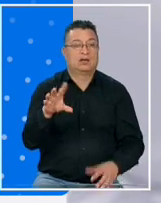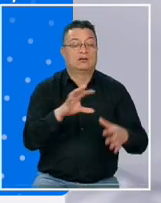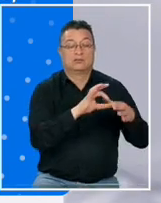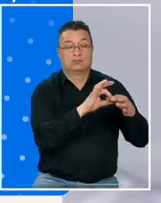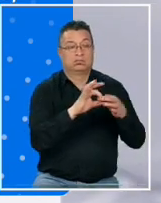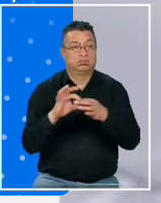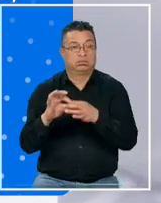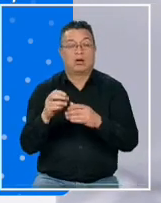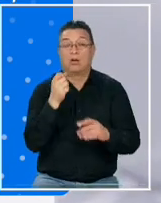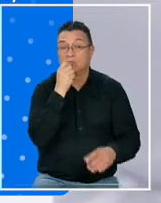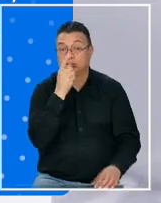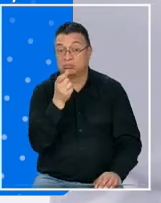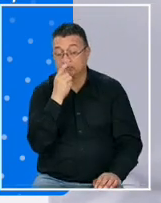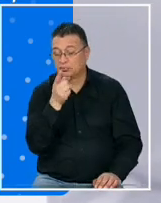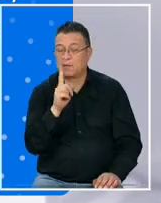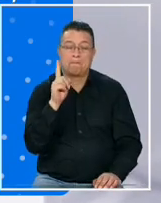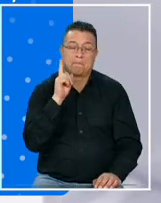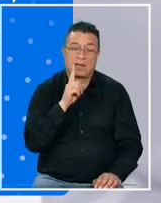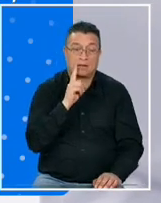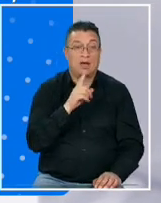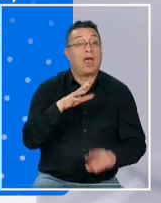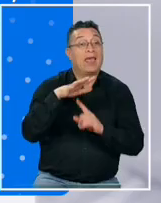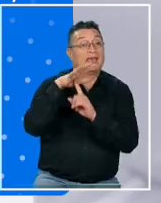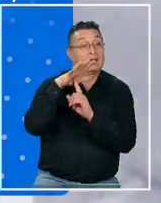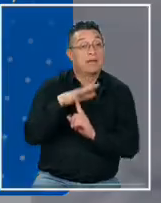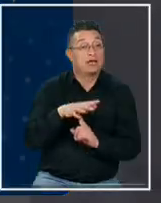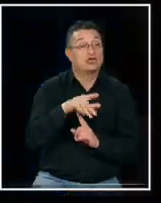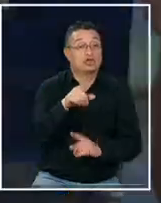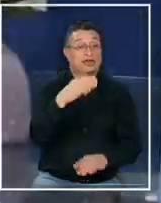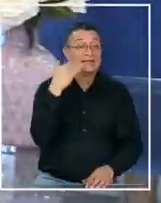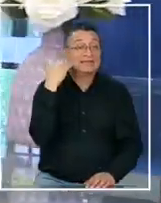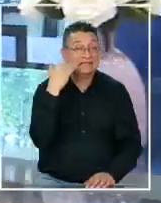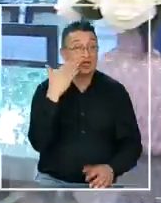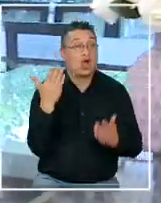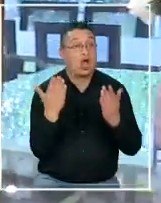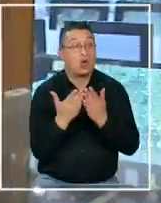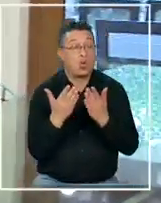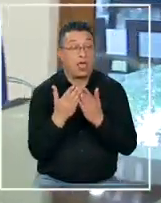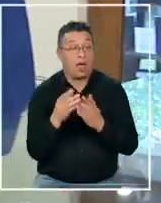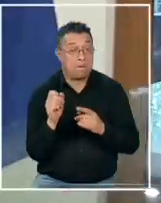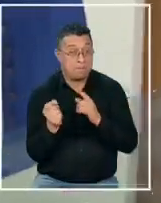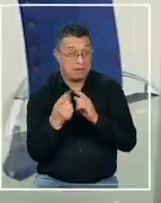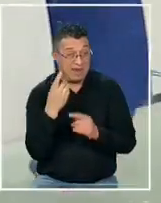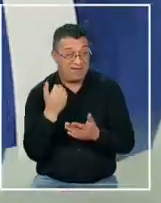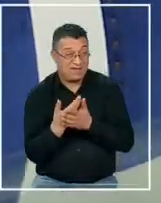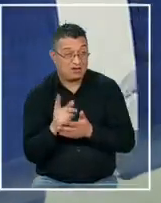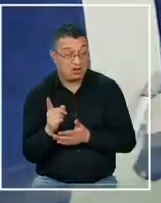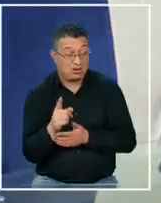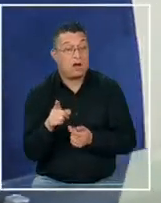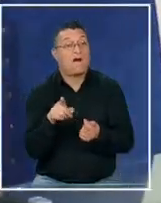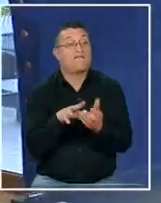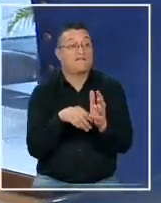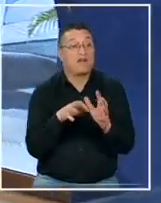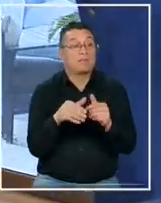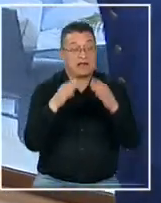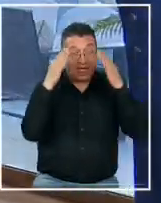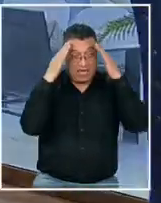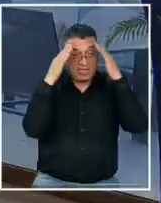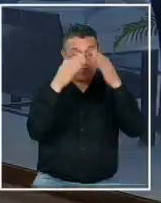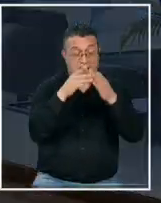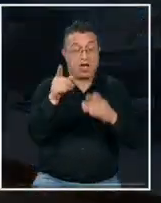ocurrencia de los hechos denunciados pero la discriminación que habría vivido este niño en su colegio no es nueva para las familias donde hay una persona